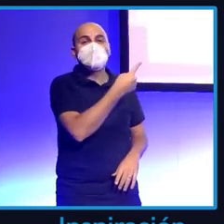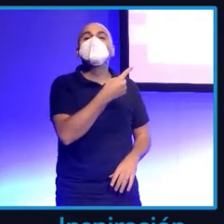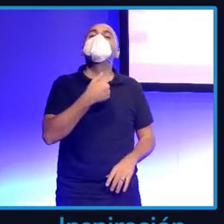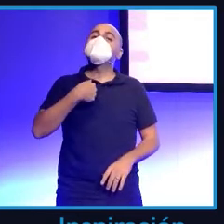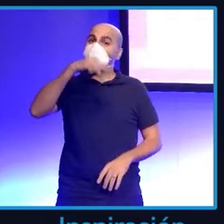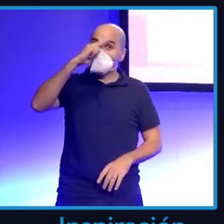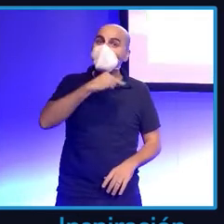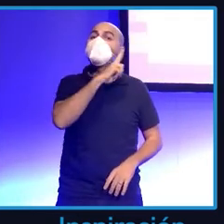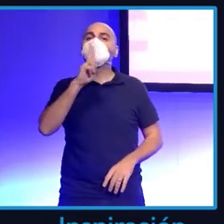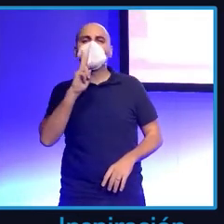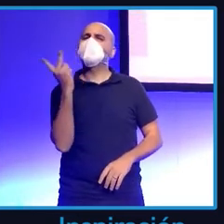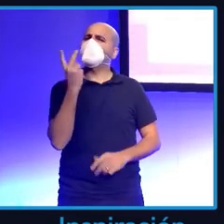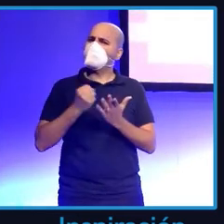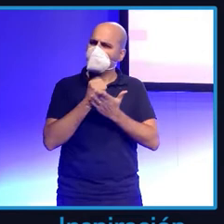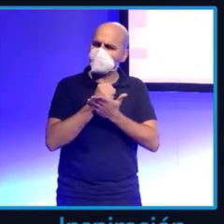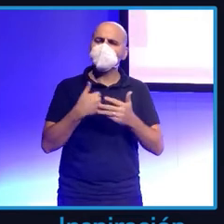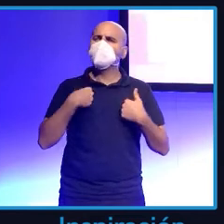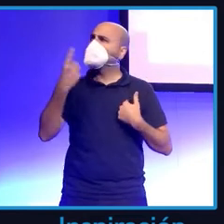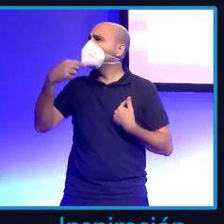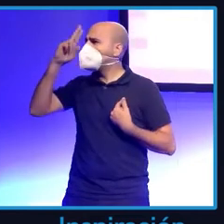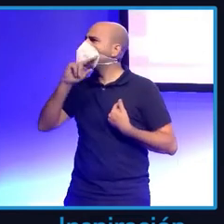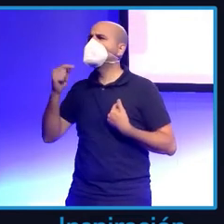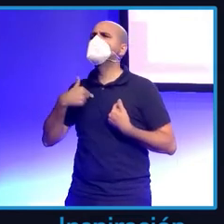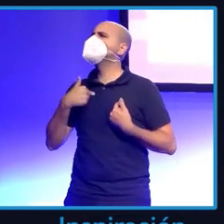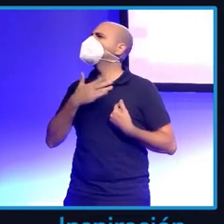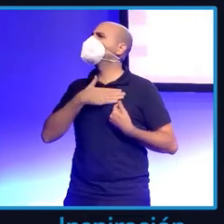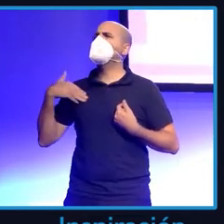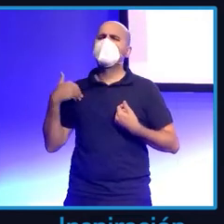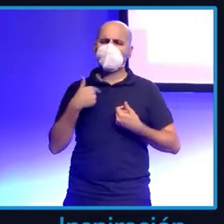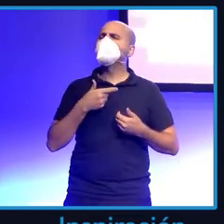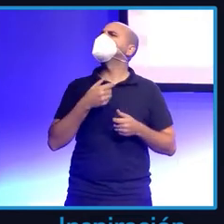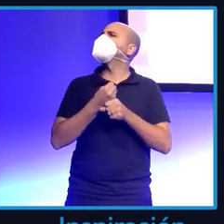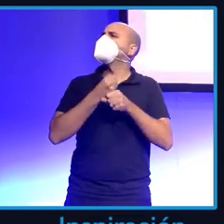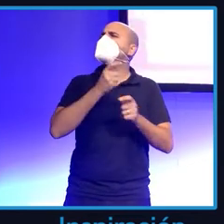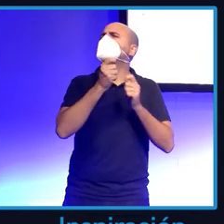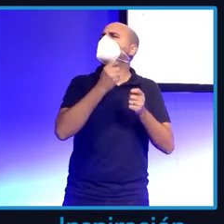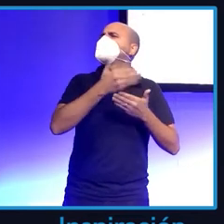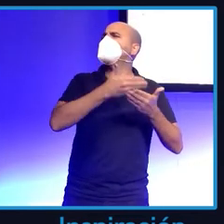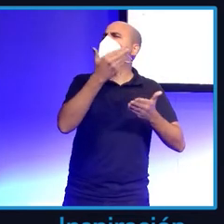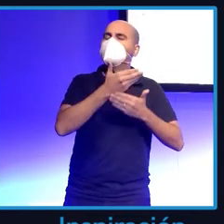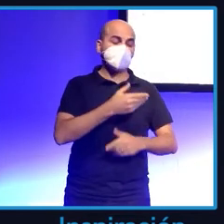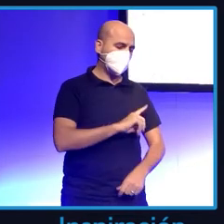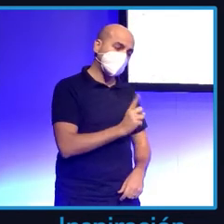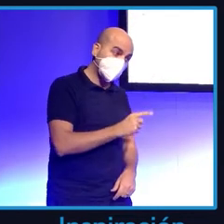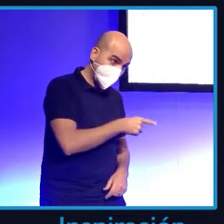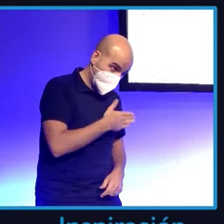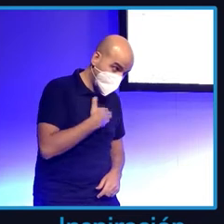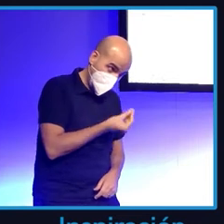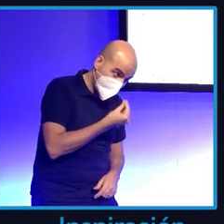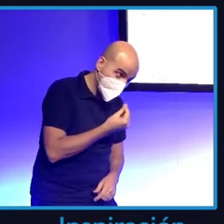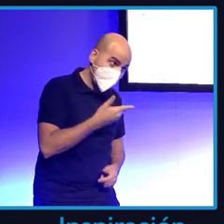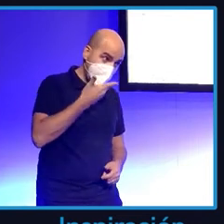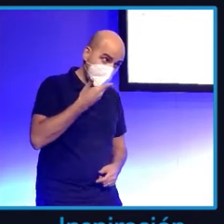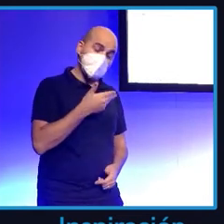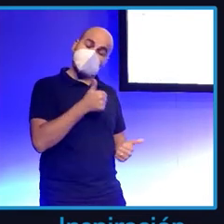Yo les dije, quiero ser periodista, papá y mamá. Y me dijeron, si quieres comer caliente, estudia farmacia. Y yo con 23 años,